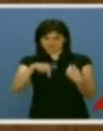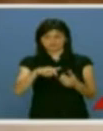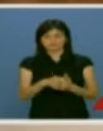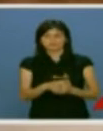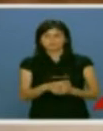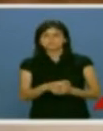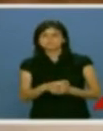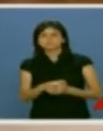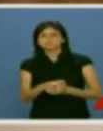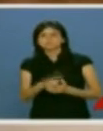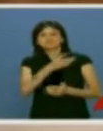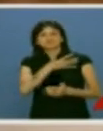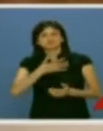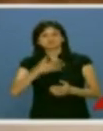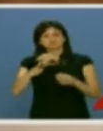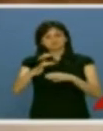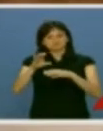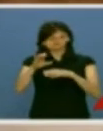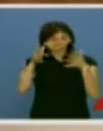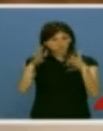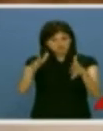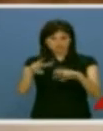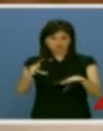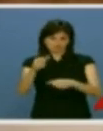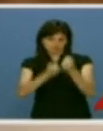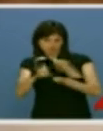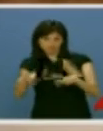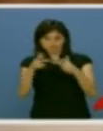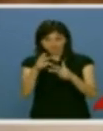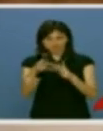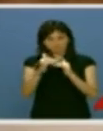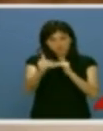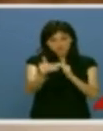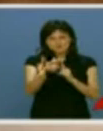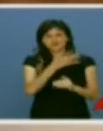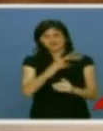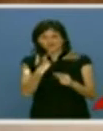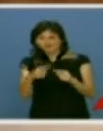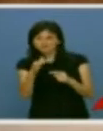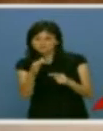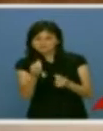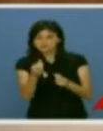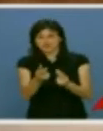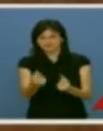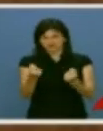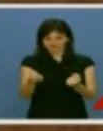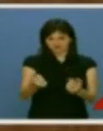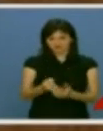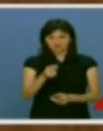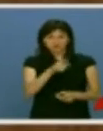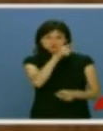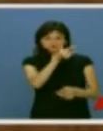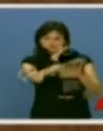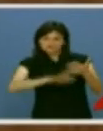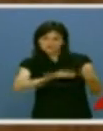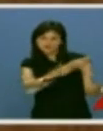apostar por la continuidad del Consejo Económico y Social, apostemos de verdad y utilicemos sus potencialidades. Permitan ustedes, por ejemplo, que sus informes lleguen